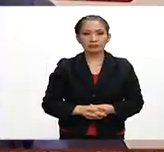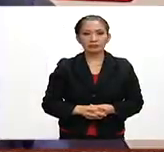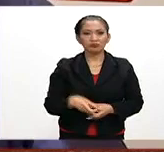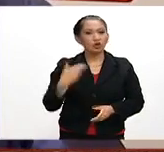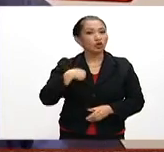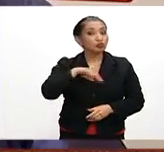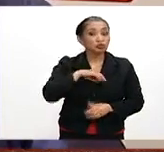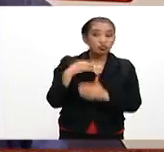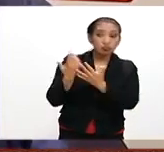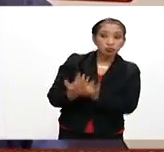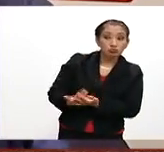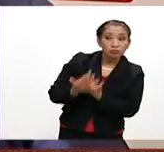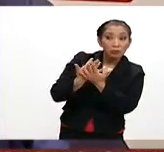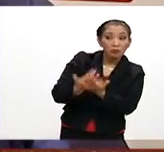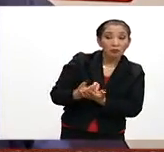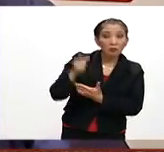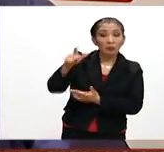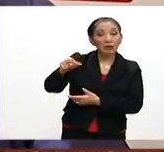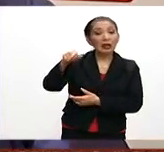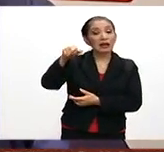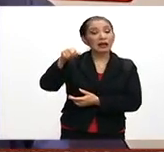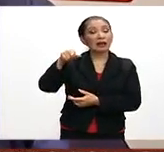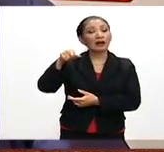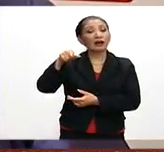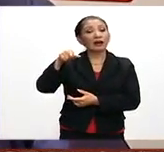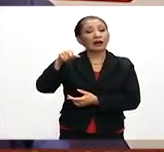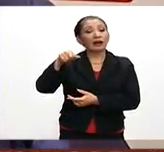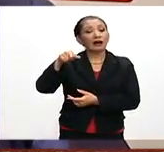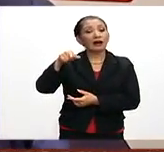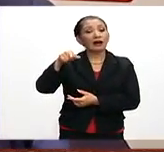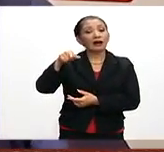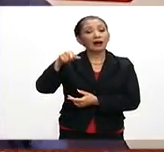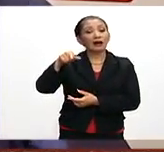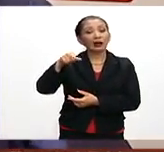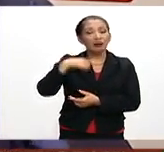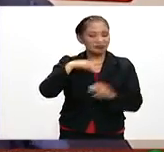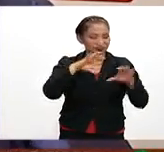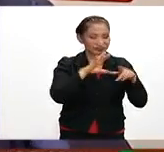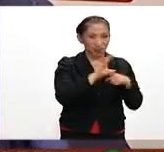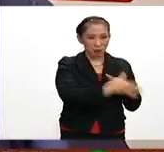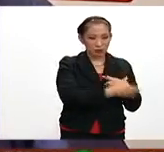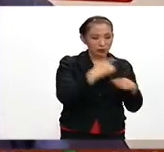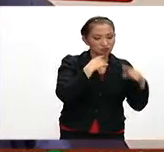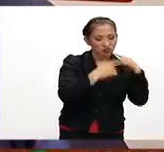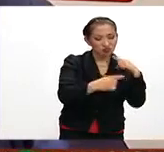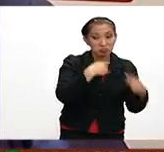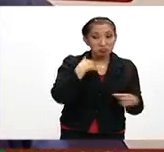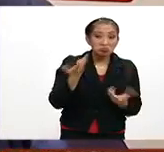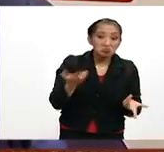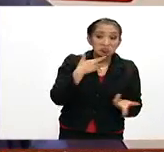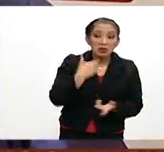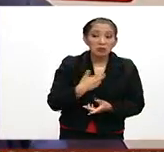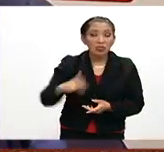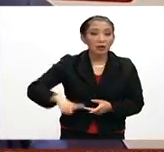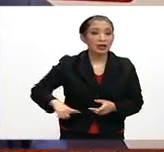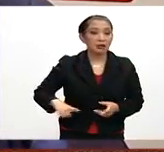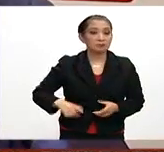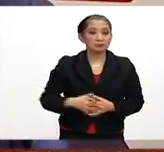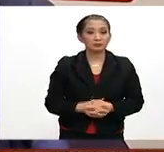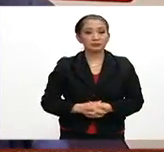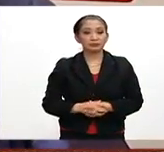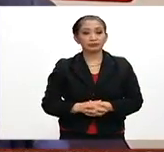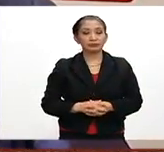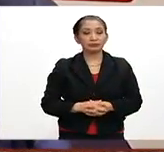Estamos esperando que la Comisión de Mediación logre los enlaces y que haya una respuesta de gobernación.